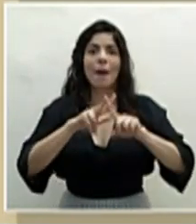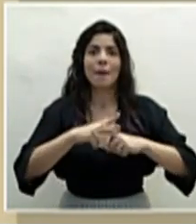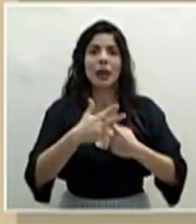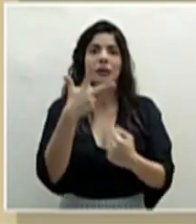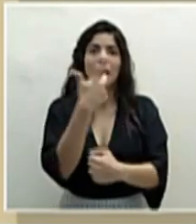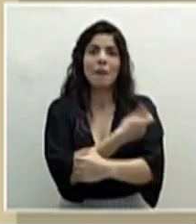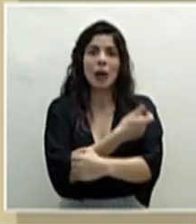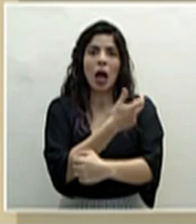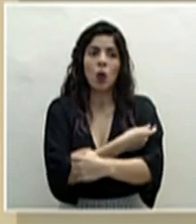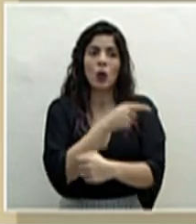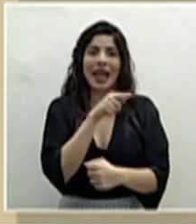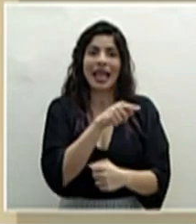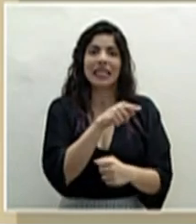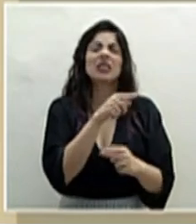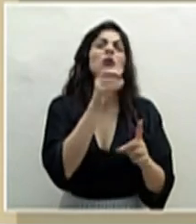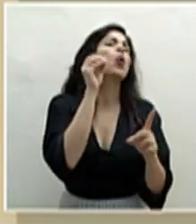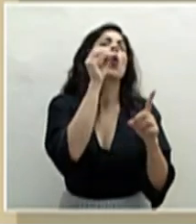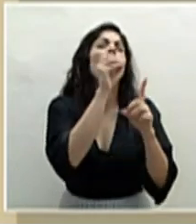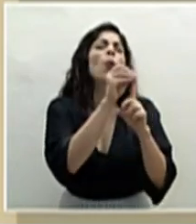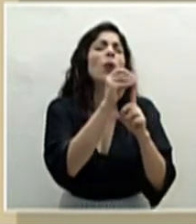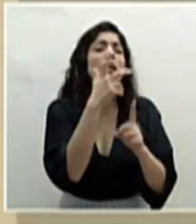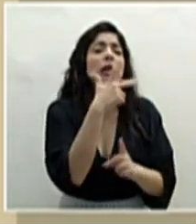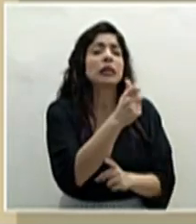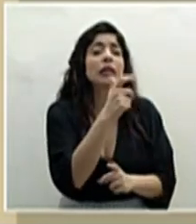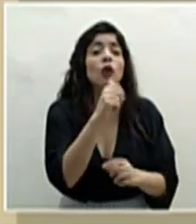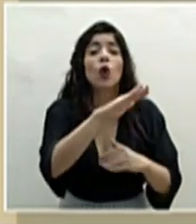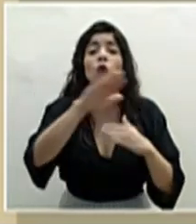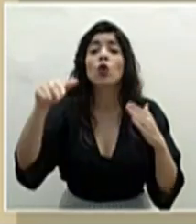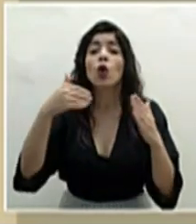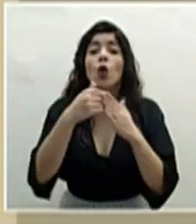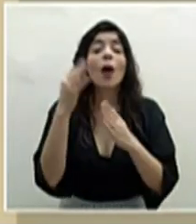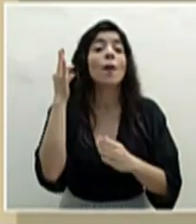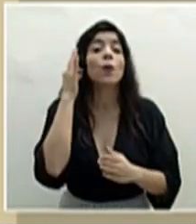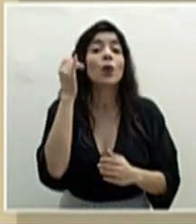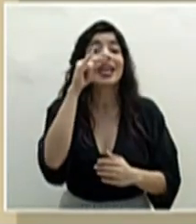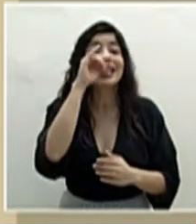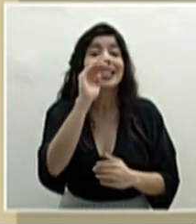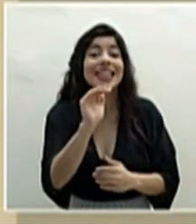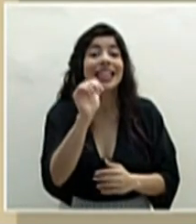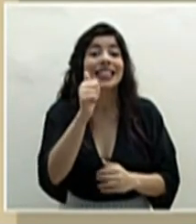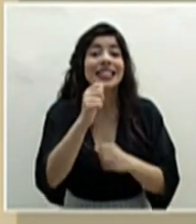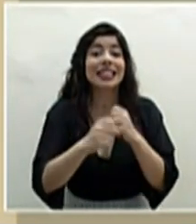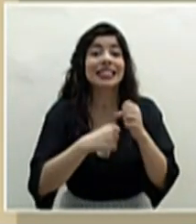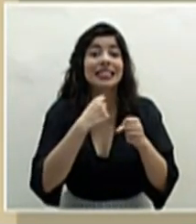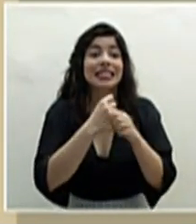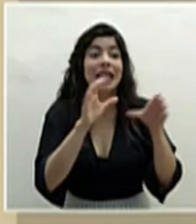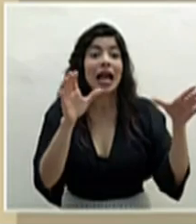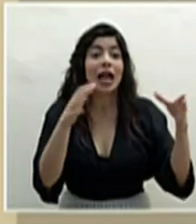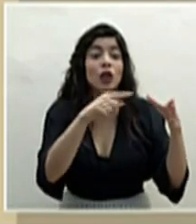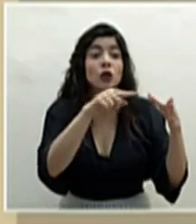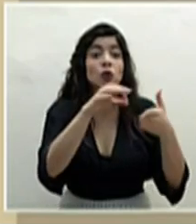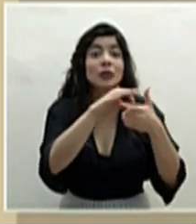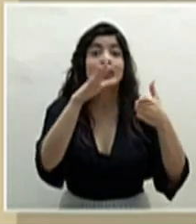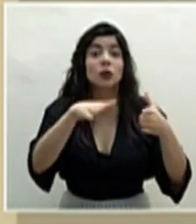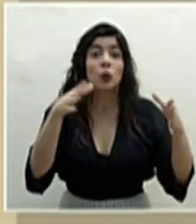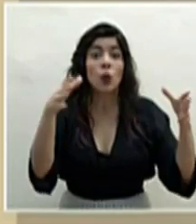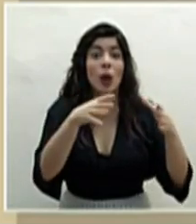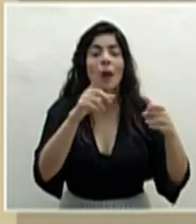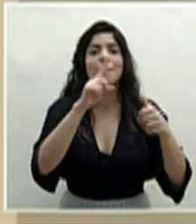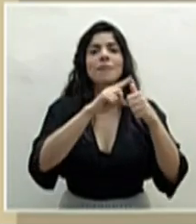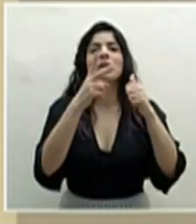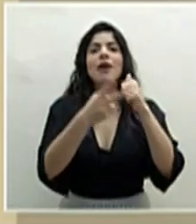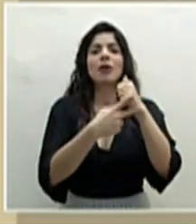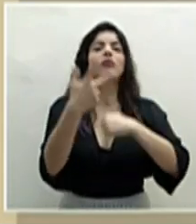destinada a vacunar a todas las niñas de 10 años en el entorno escolar. O sea, la primera